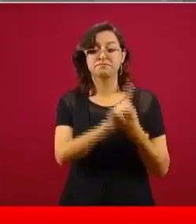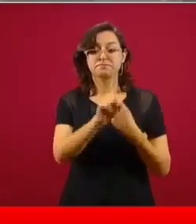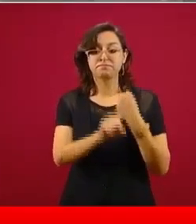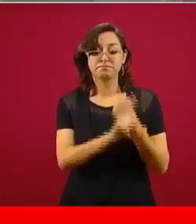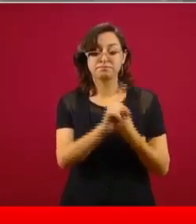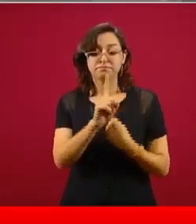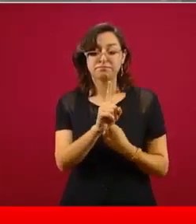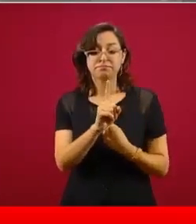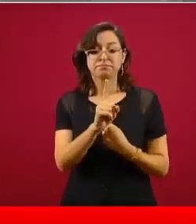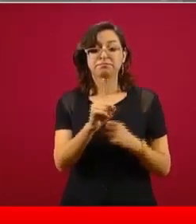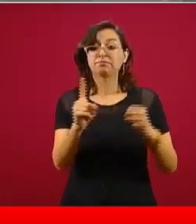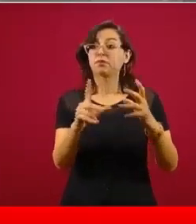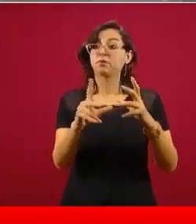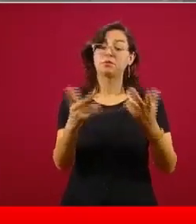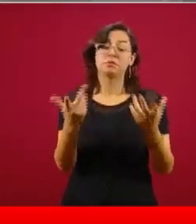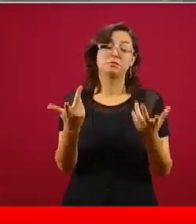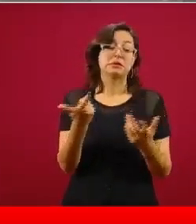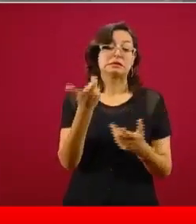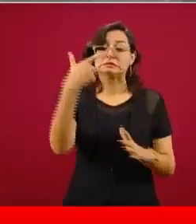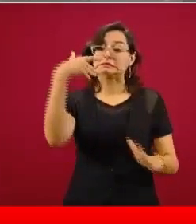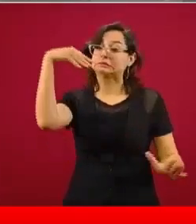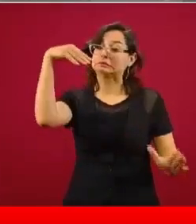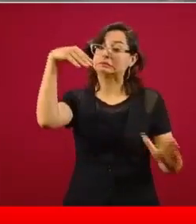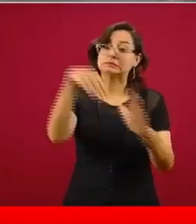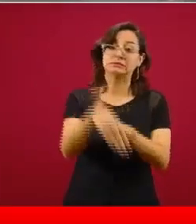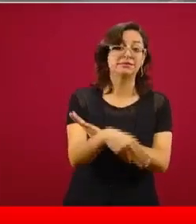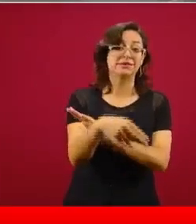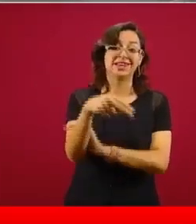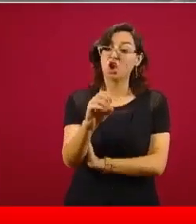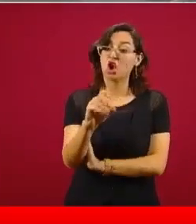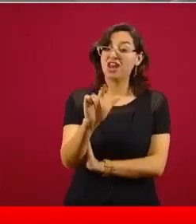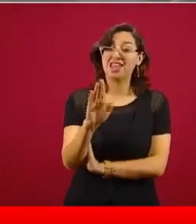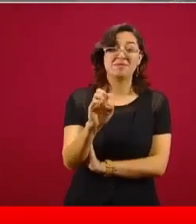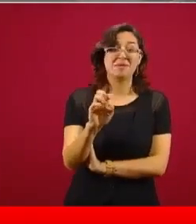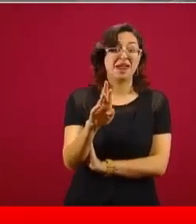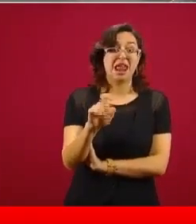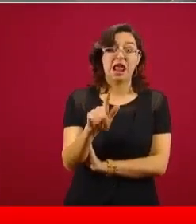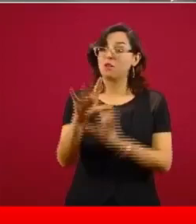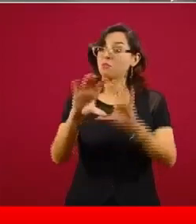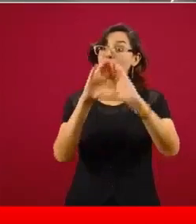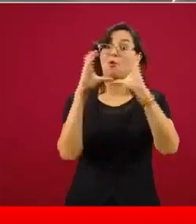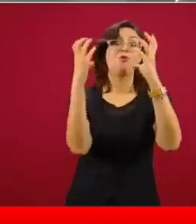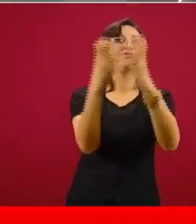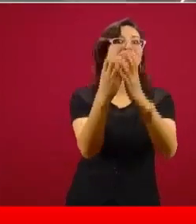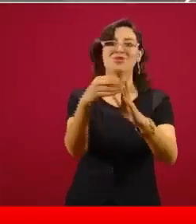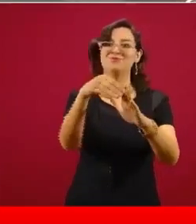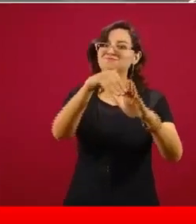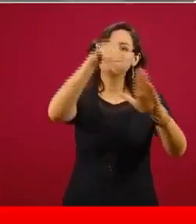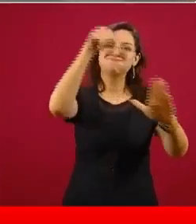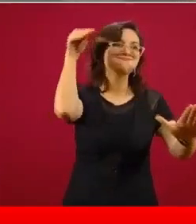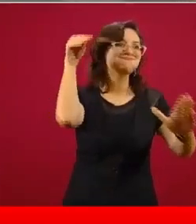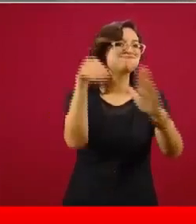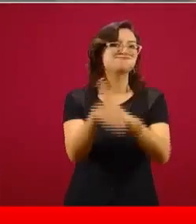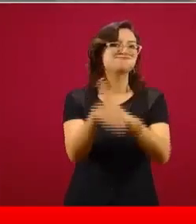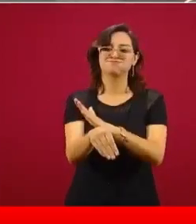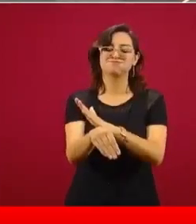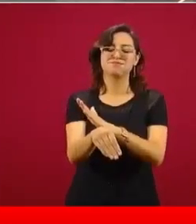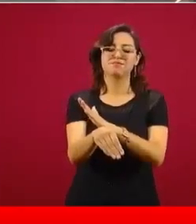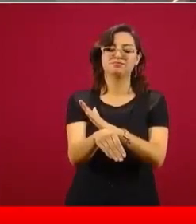modelo neoliberal mundial con un